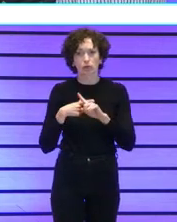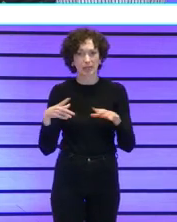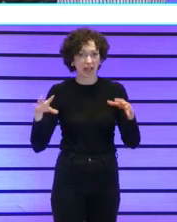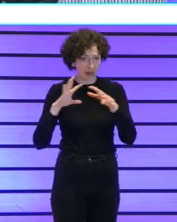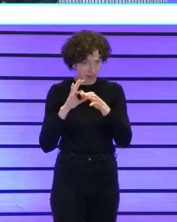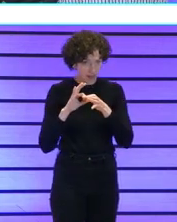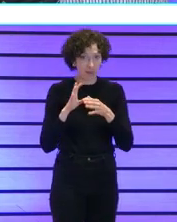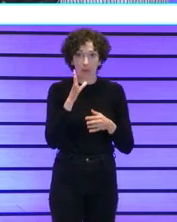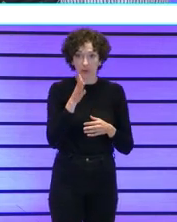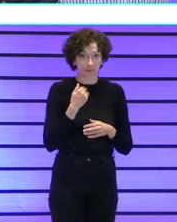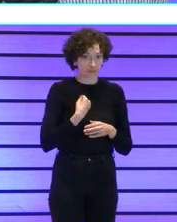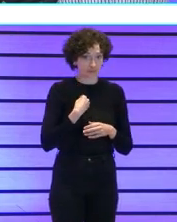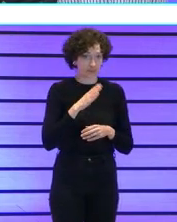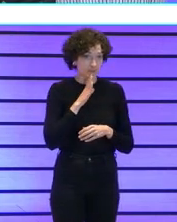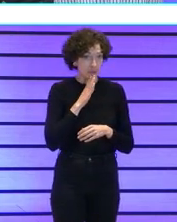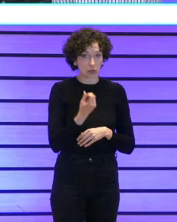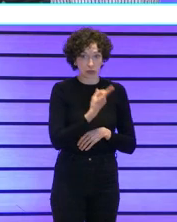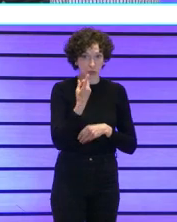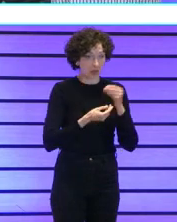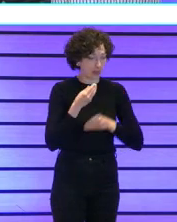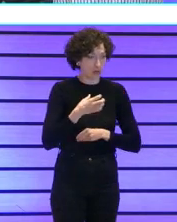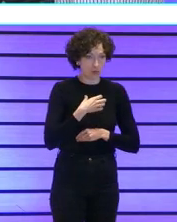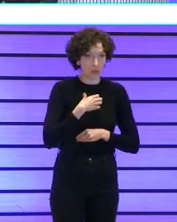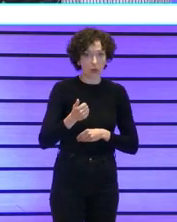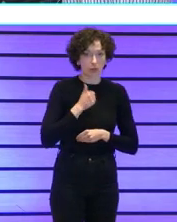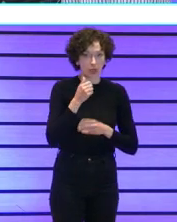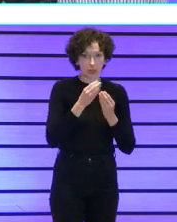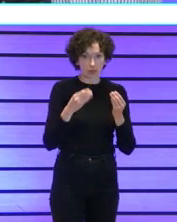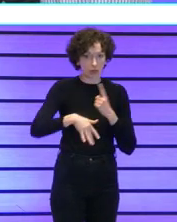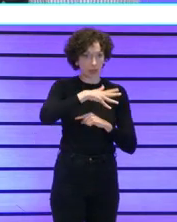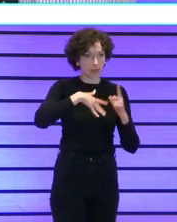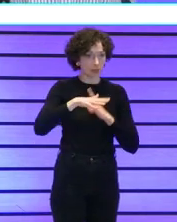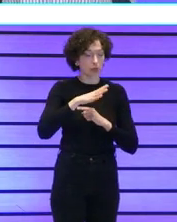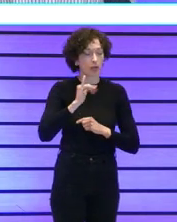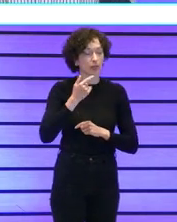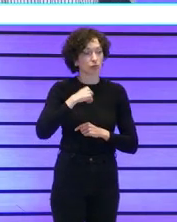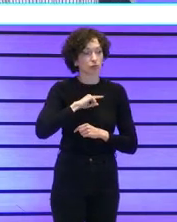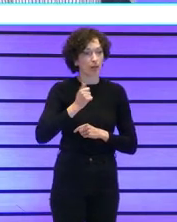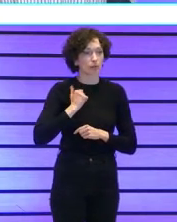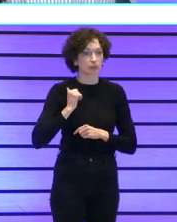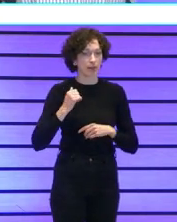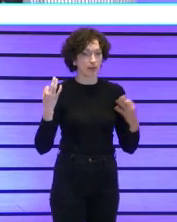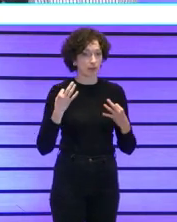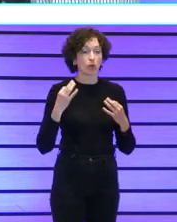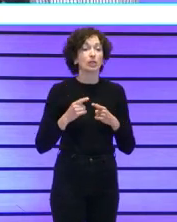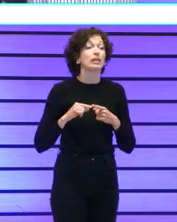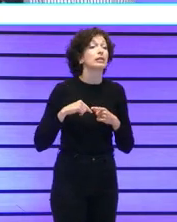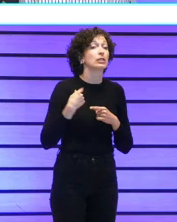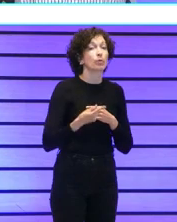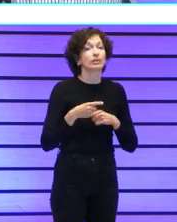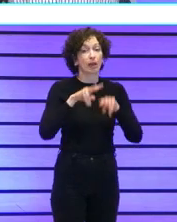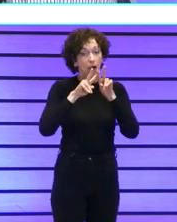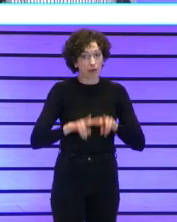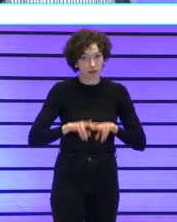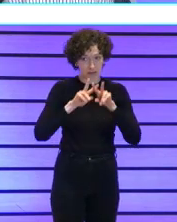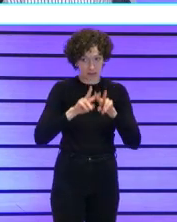decíamos esto no lo podemos hacer solo y hay muchas oportunidades en el entorno que tenemos que aprovechar a partir de ahí hacemos un análisis